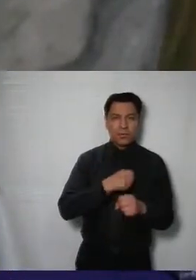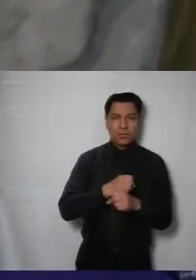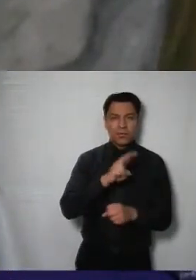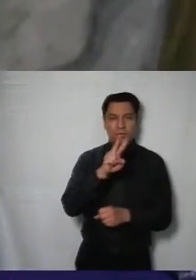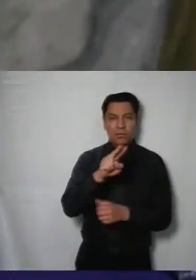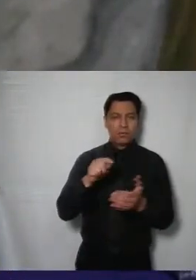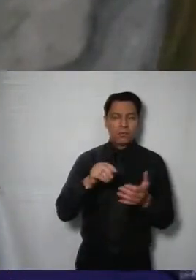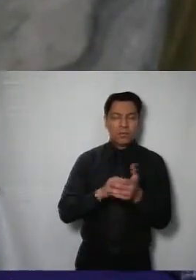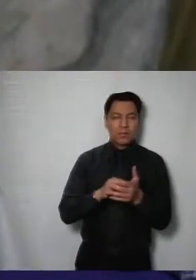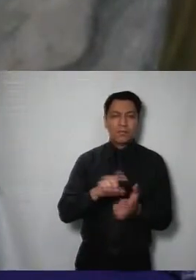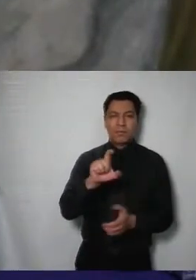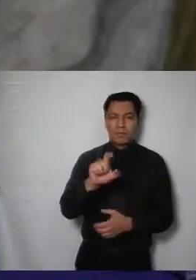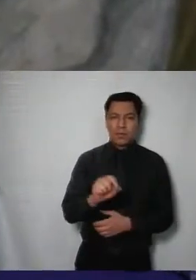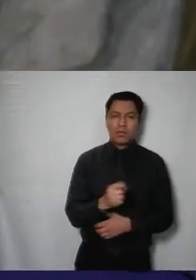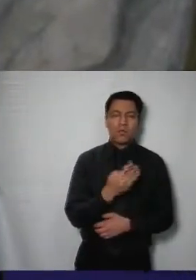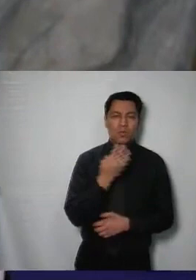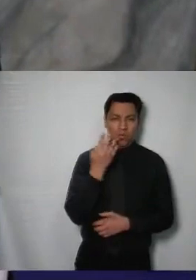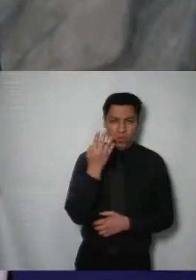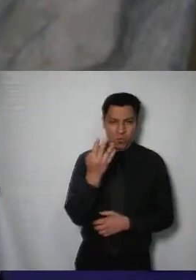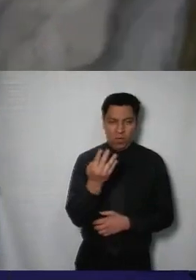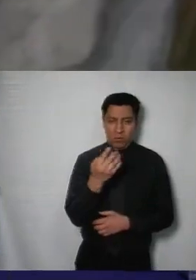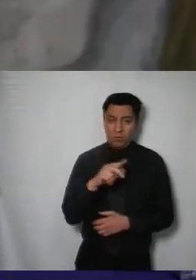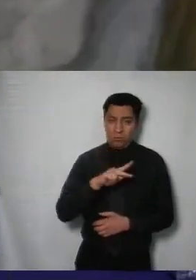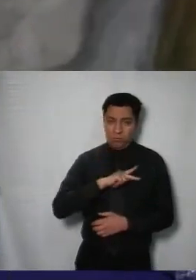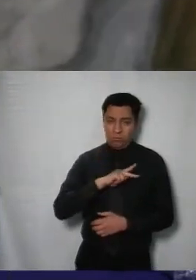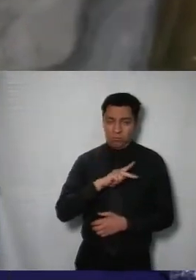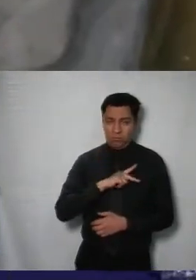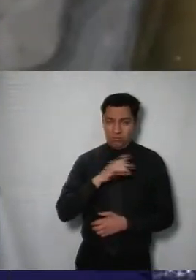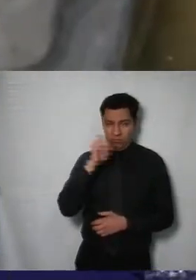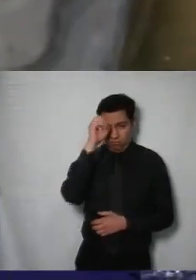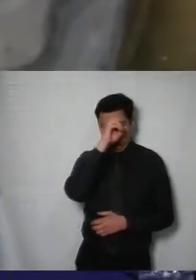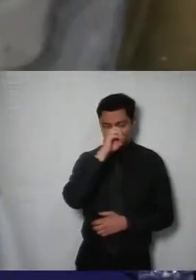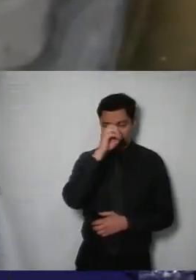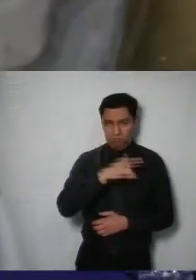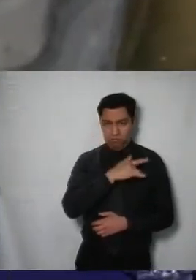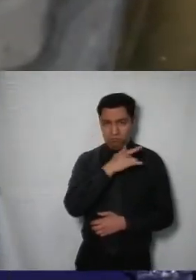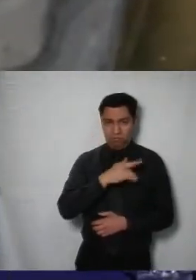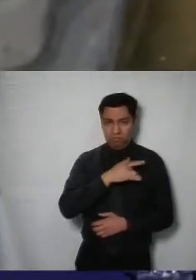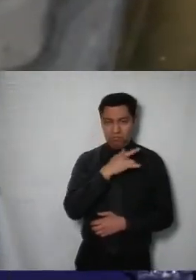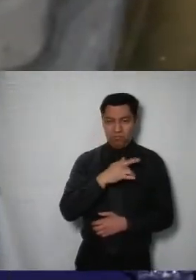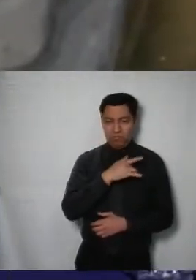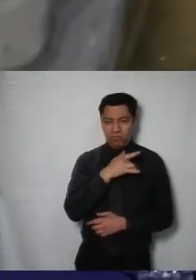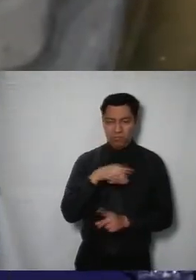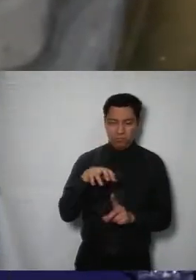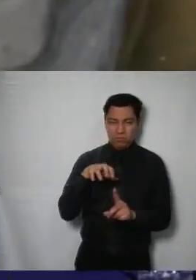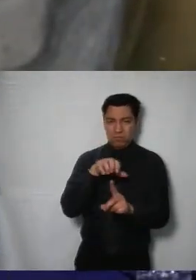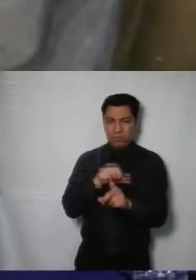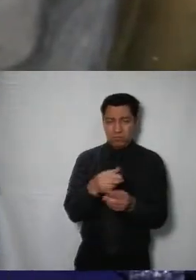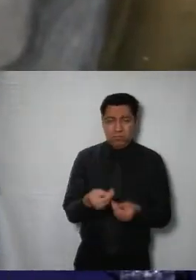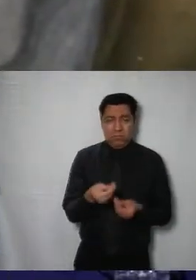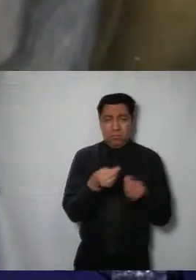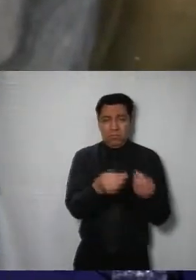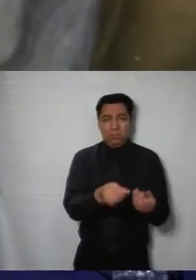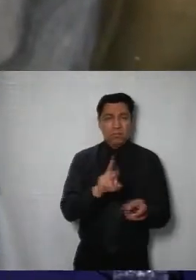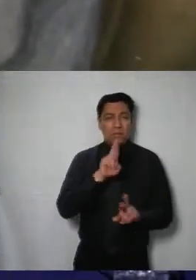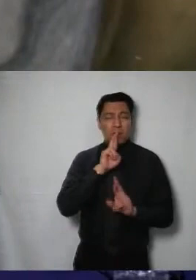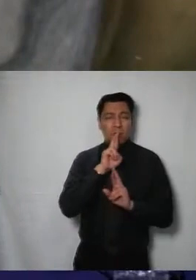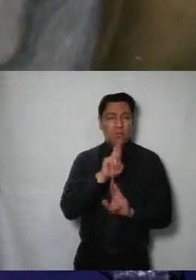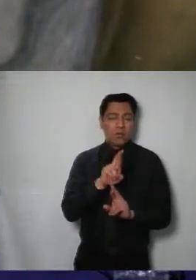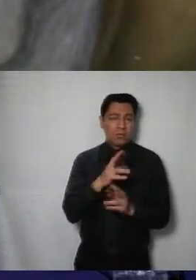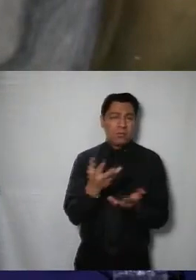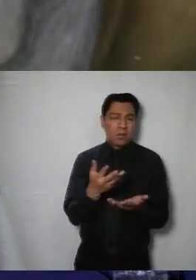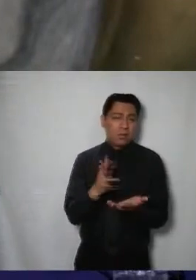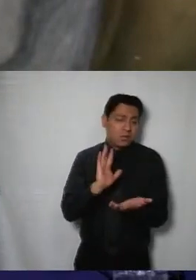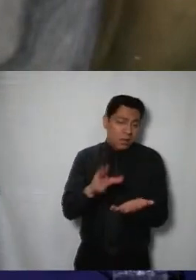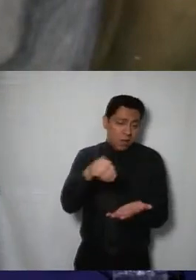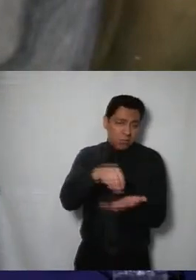realiza la comisionada Laura Alicia Enríquez Rodríguez desde nuestro punto de vista a ningún fin práctico llevaría ordenar a que se entregue una respuesta que ya